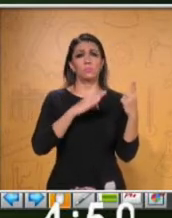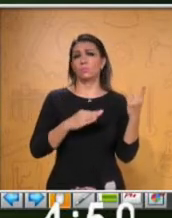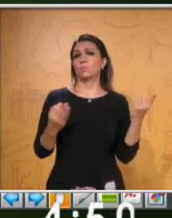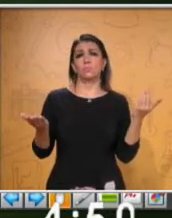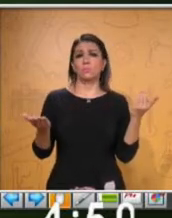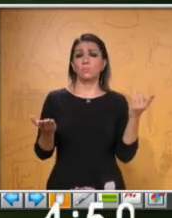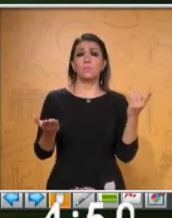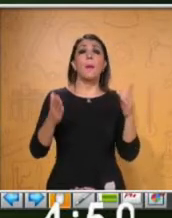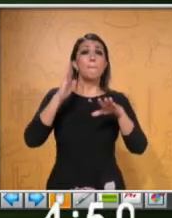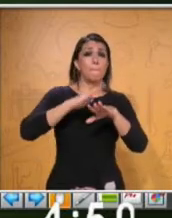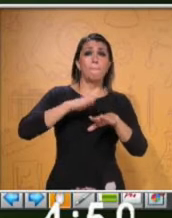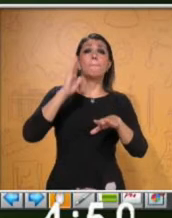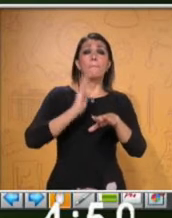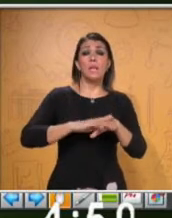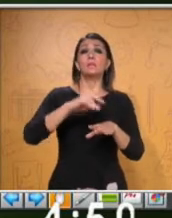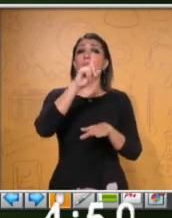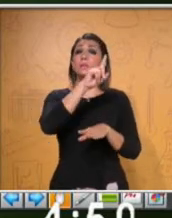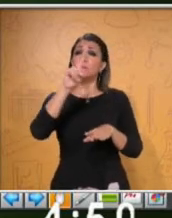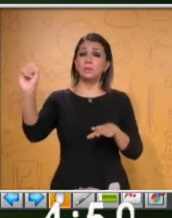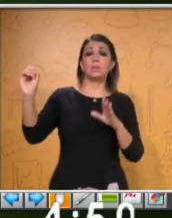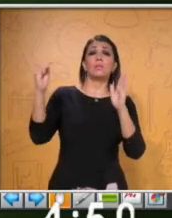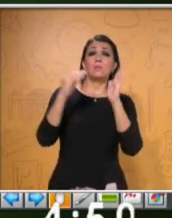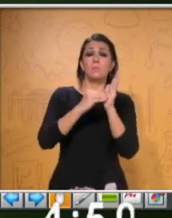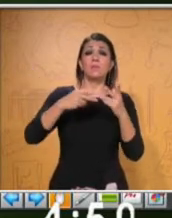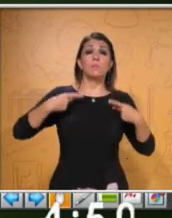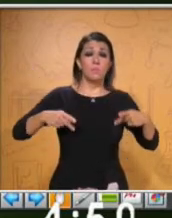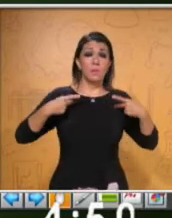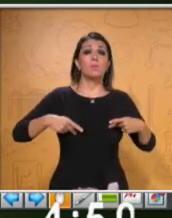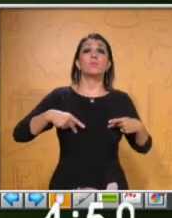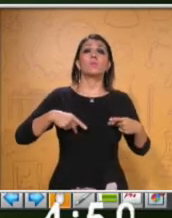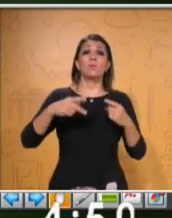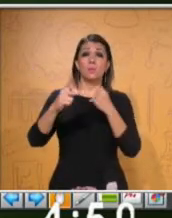acuerdo al texto dice que hay más de 100,000 personas en el país.